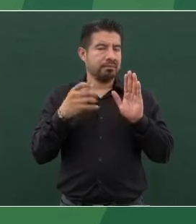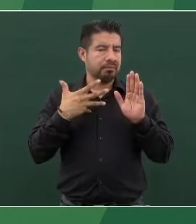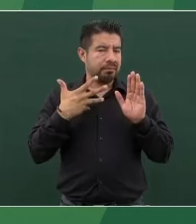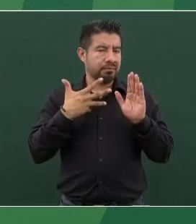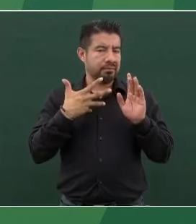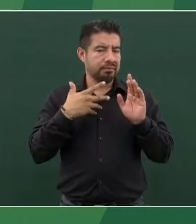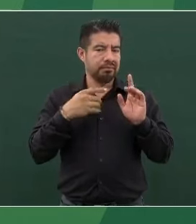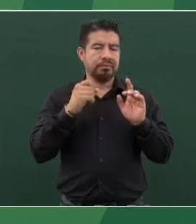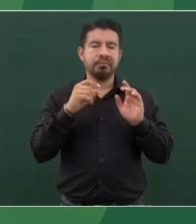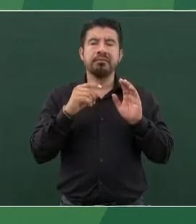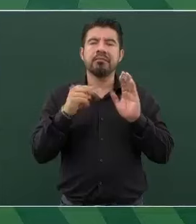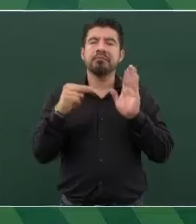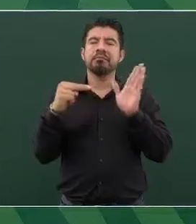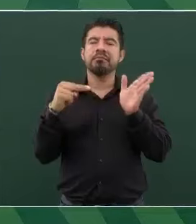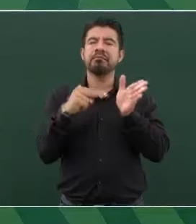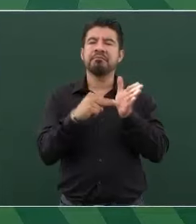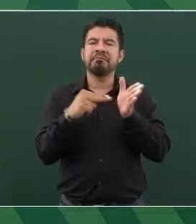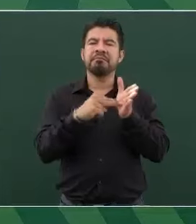denunciados.